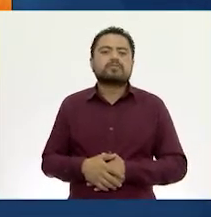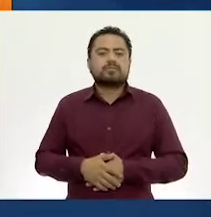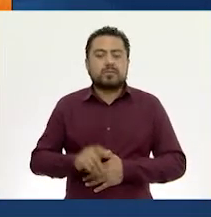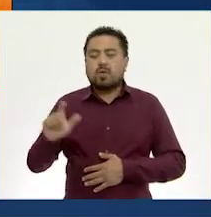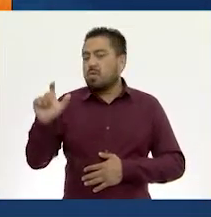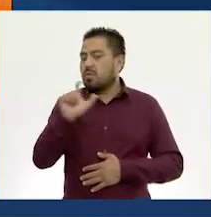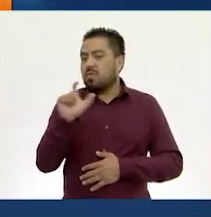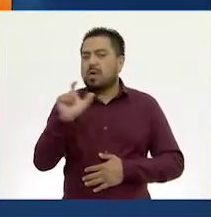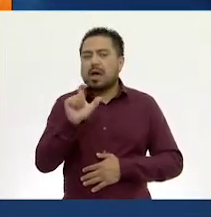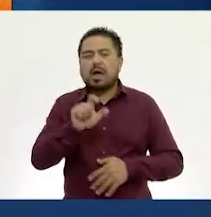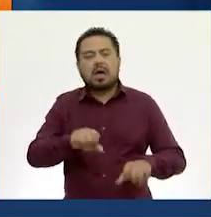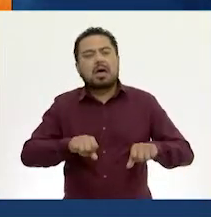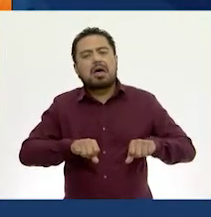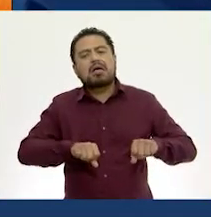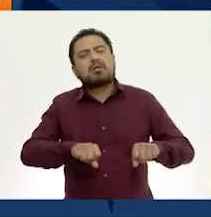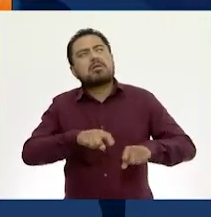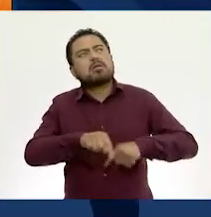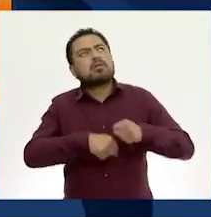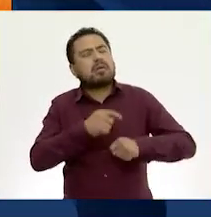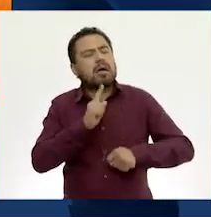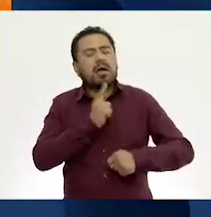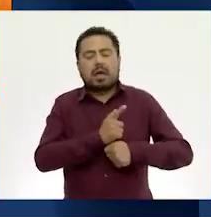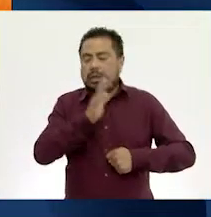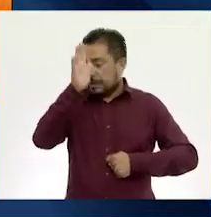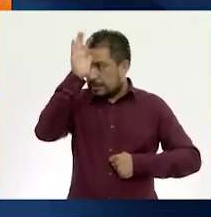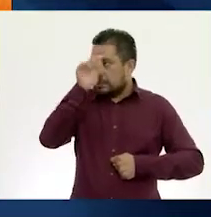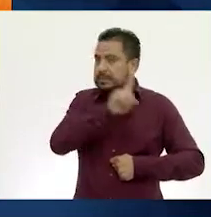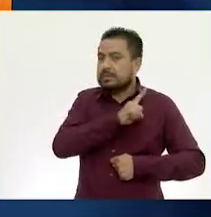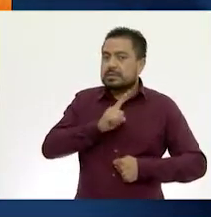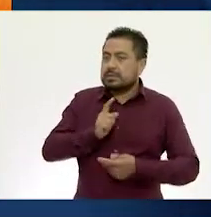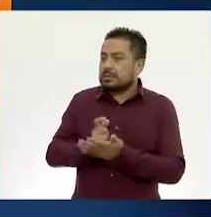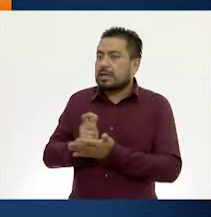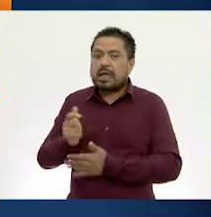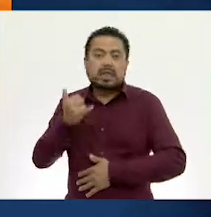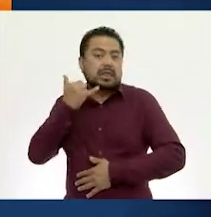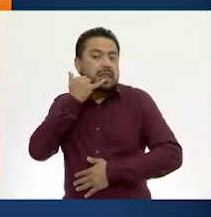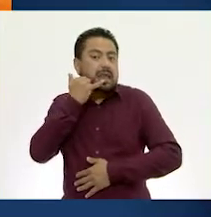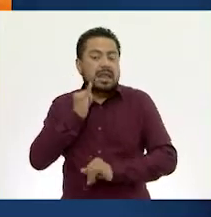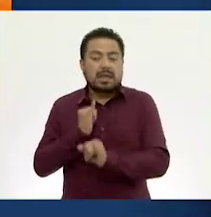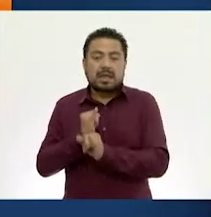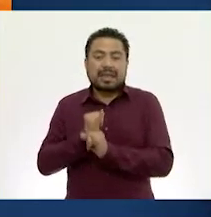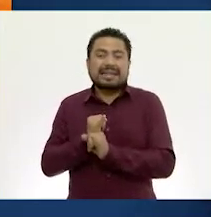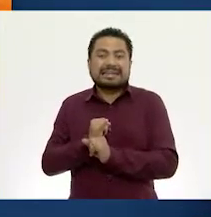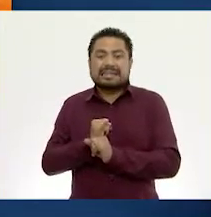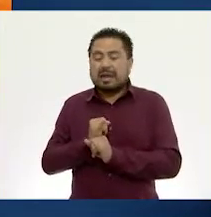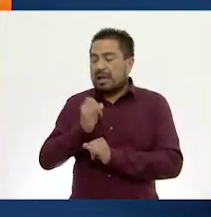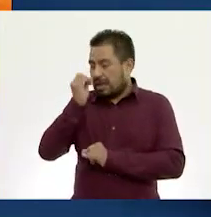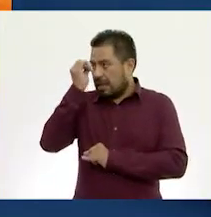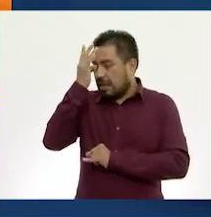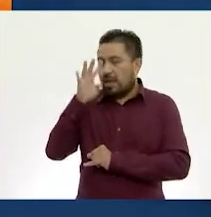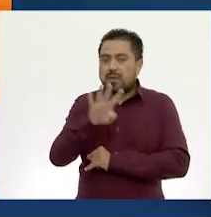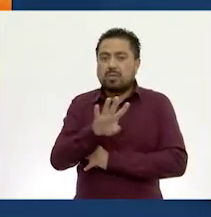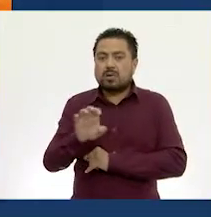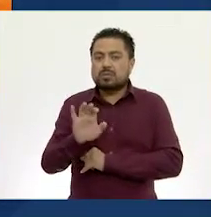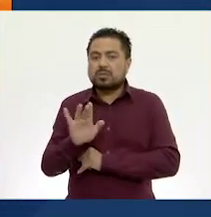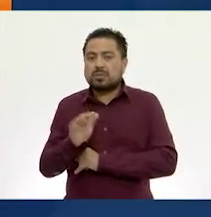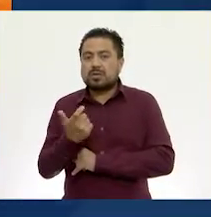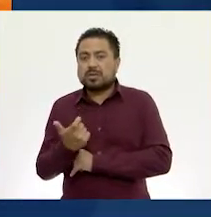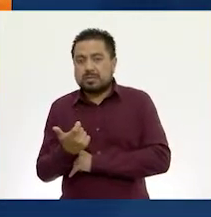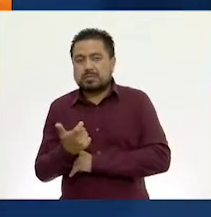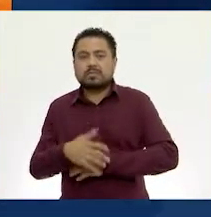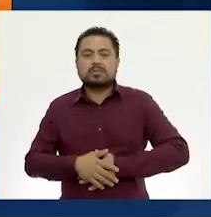Cuando estaban en la tienda, se acordó que tenía que pagar el recibo de teléfono e internet, que era de 450 pesos.